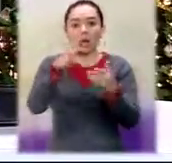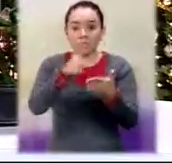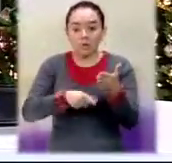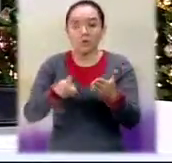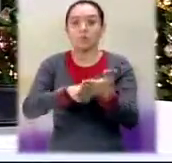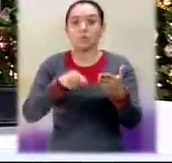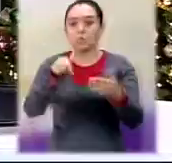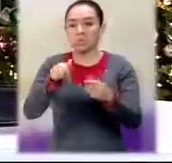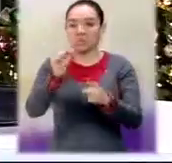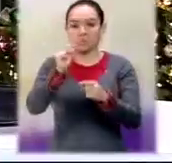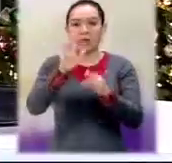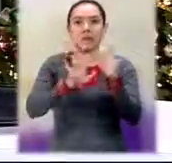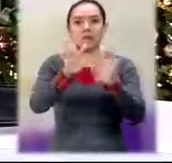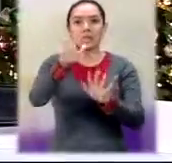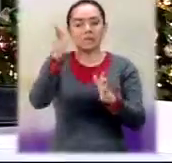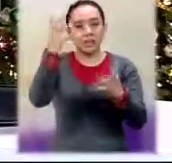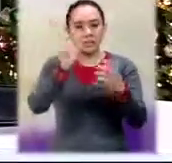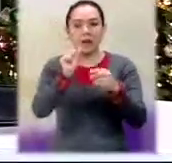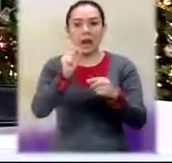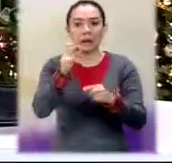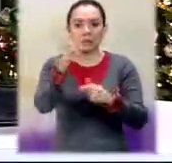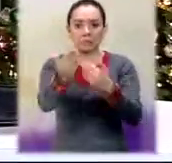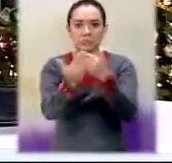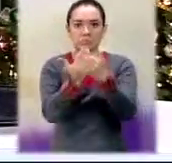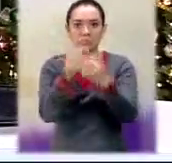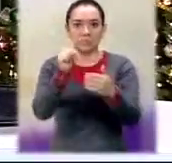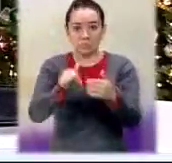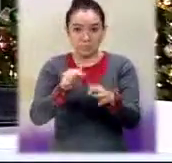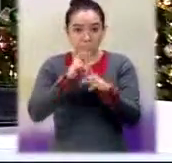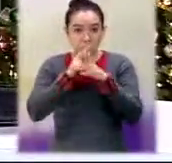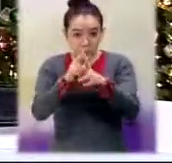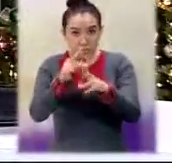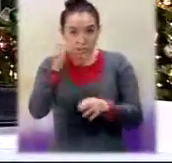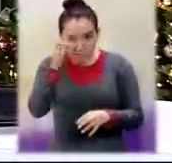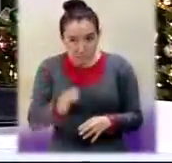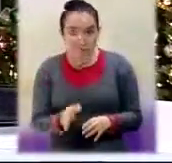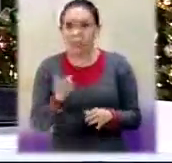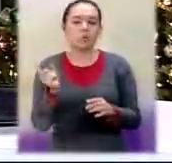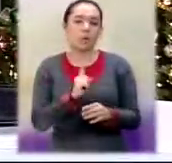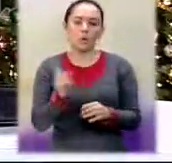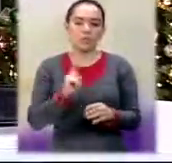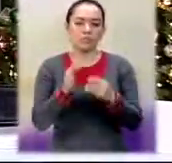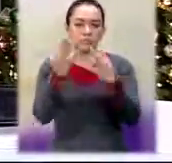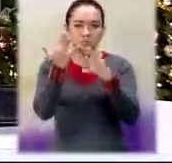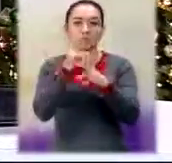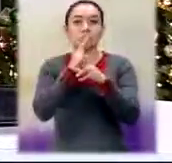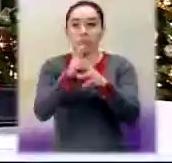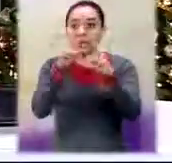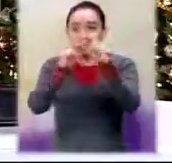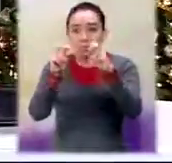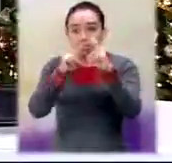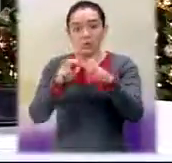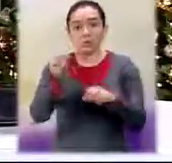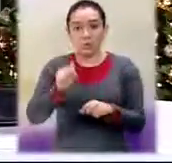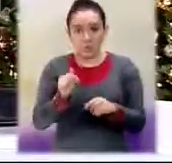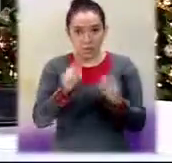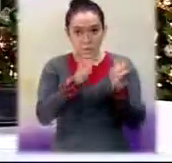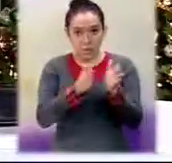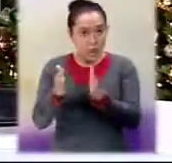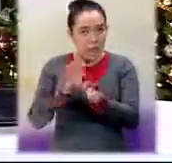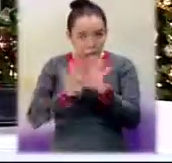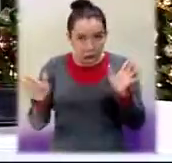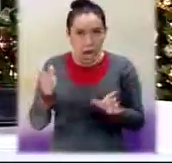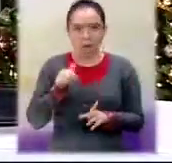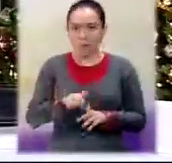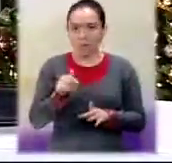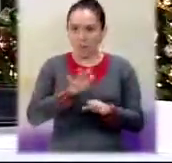Ixcán, Quiché, Gloria. Oscar, te escuchamos que no está todavía confirmado, solo falta que los familiares lo